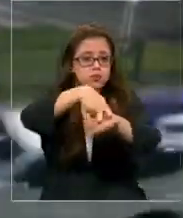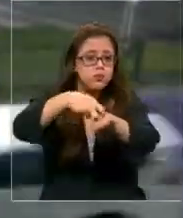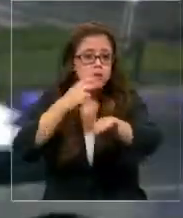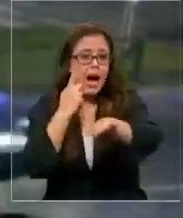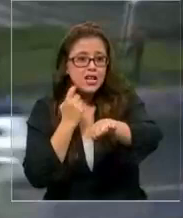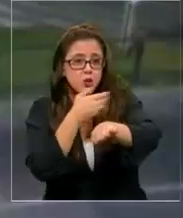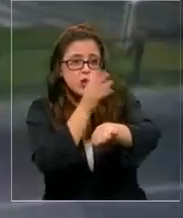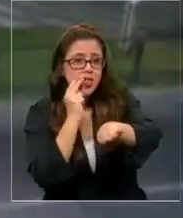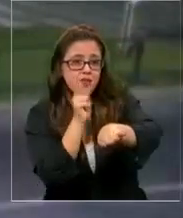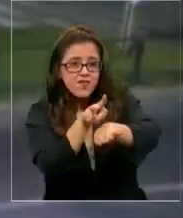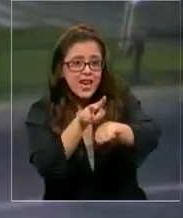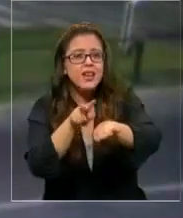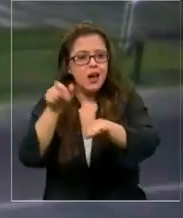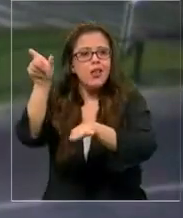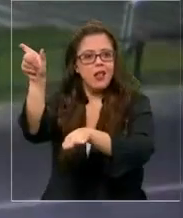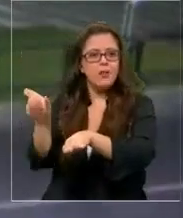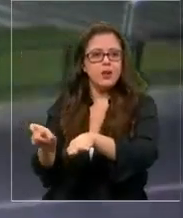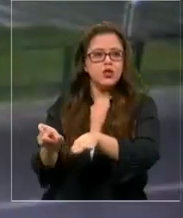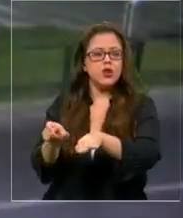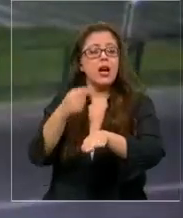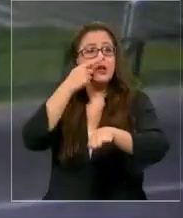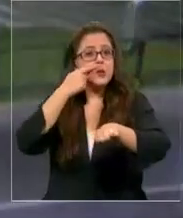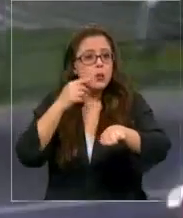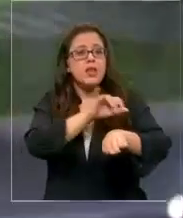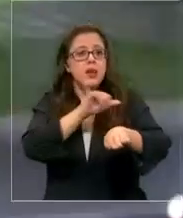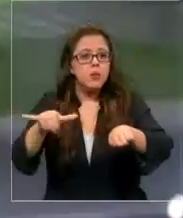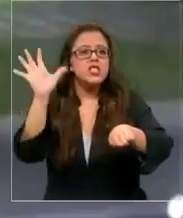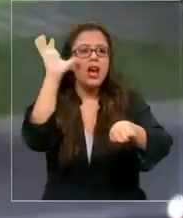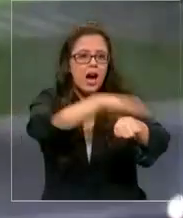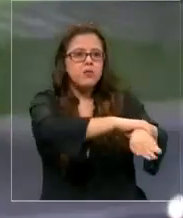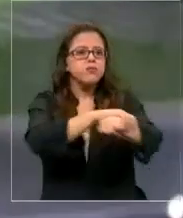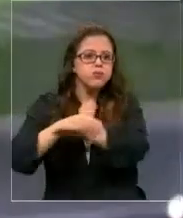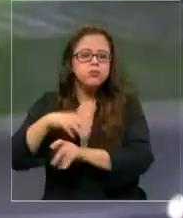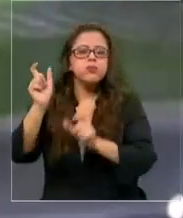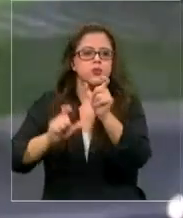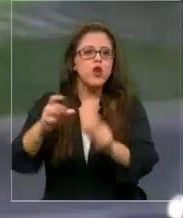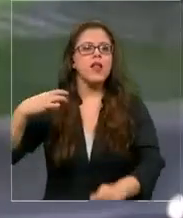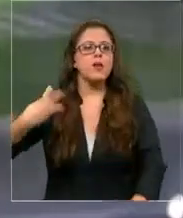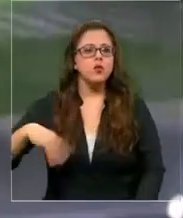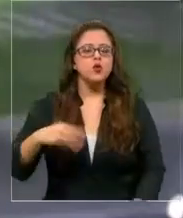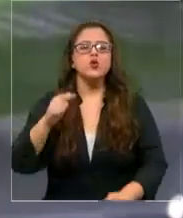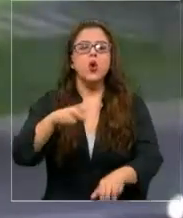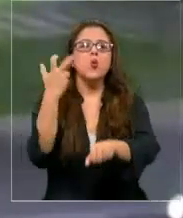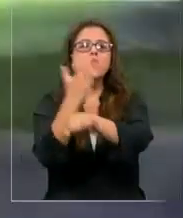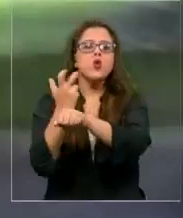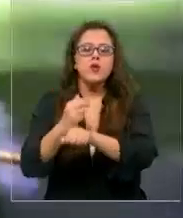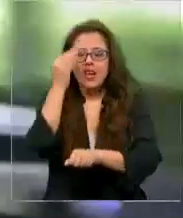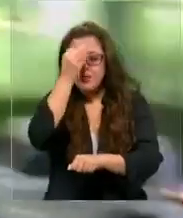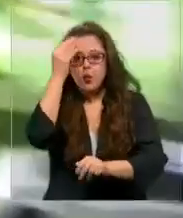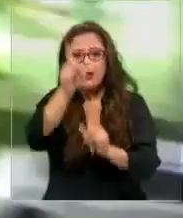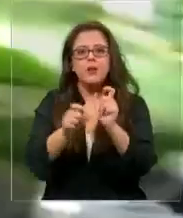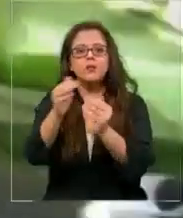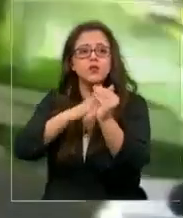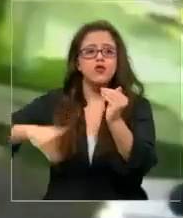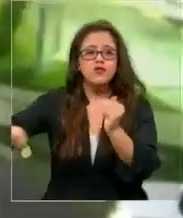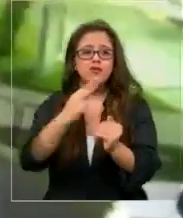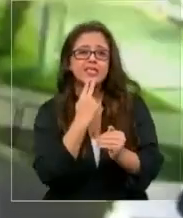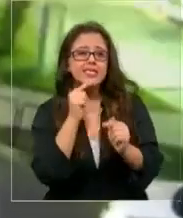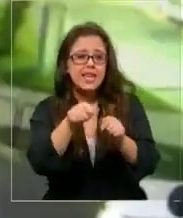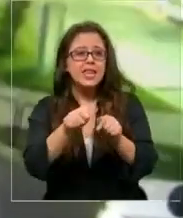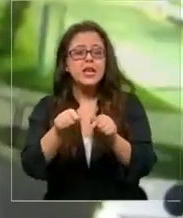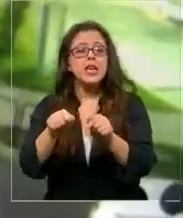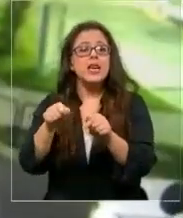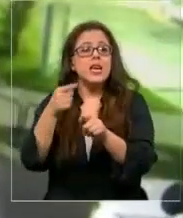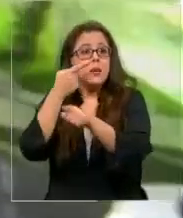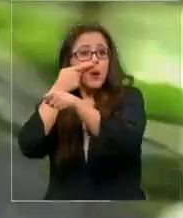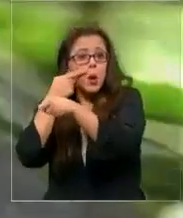las imágenes y que es precisamente quien luego pudo ser capturado por personal municipal. Un robo que preocupa a los vecinos y que al menos en el caso